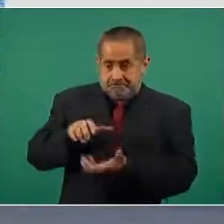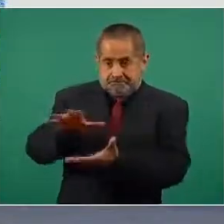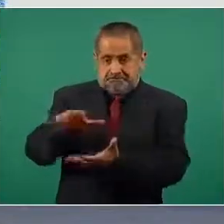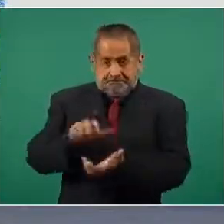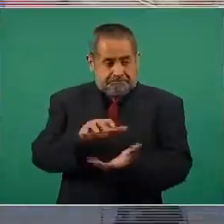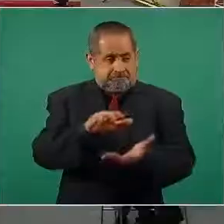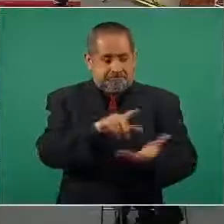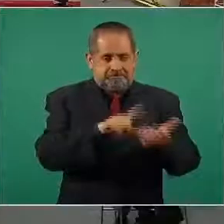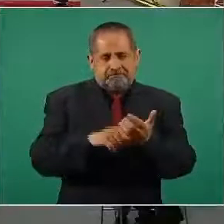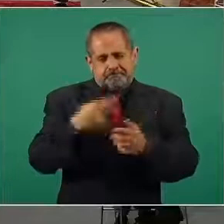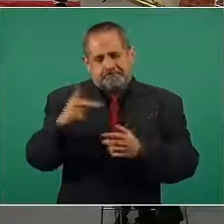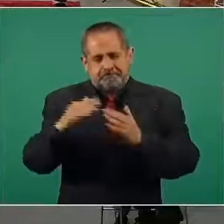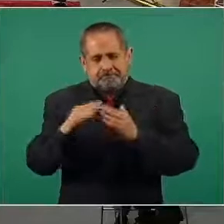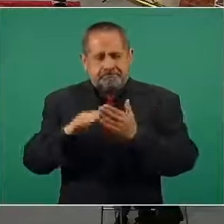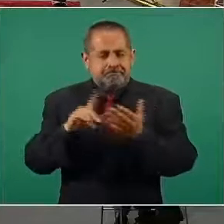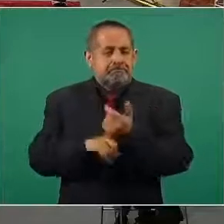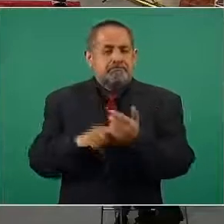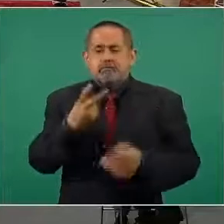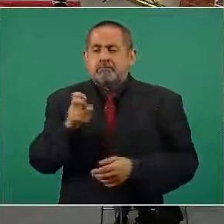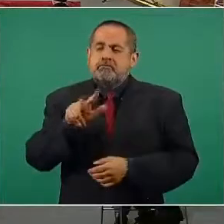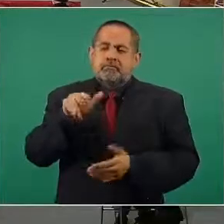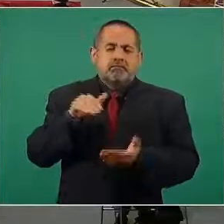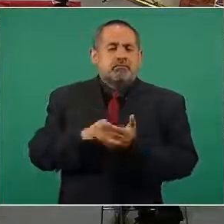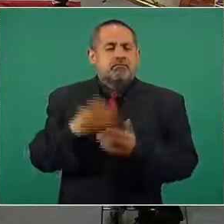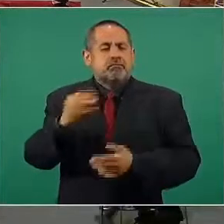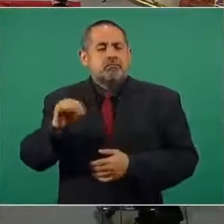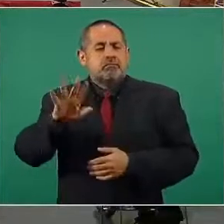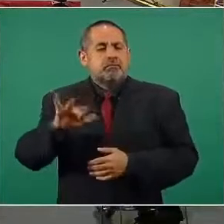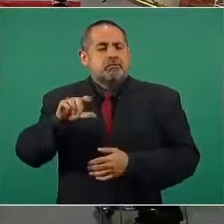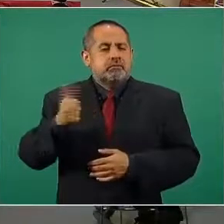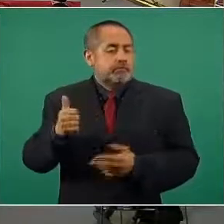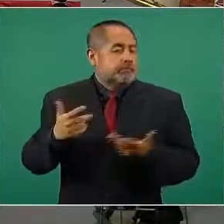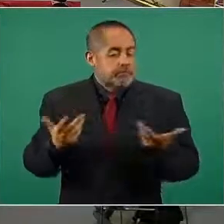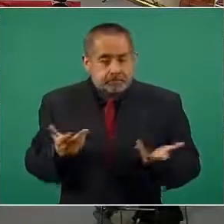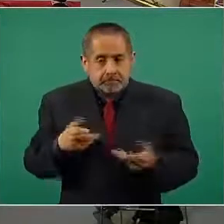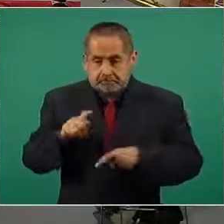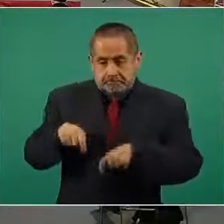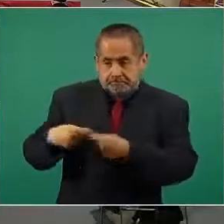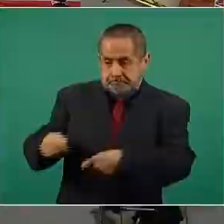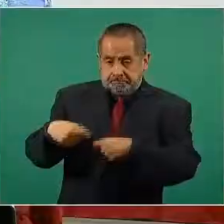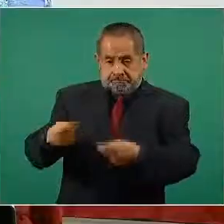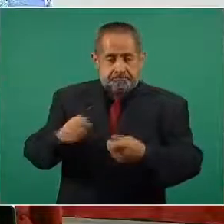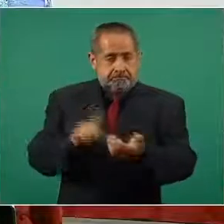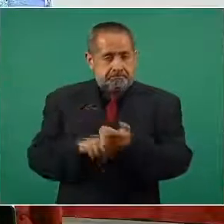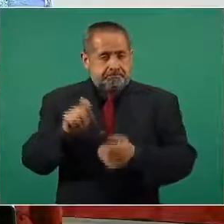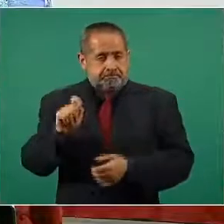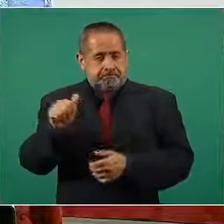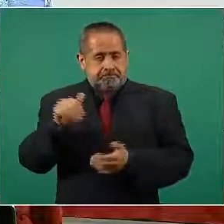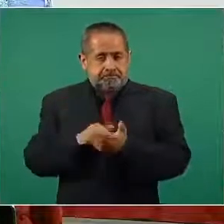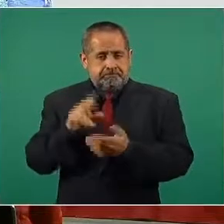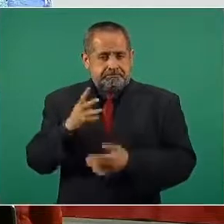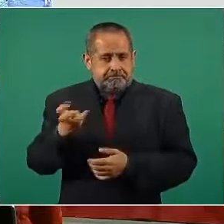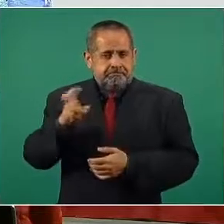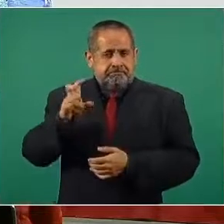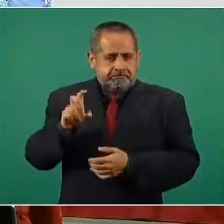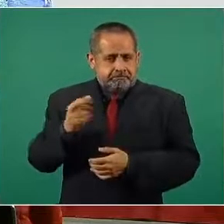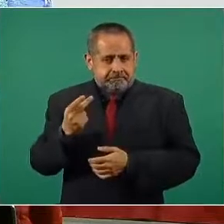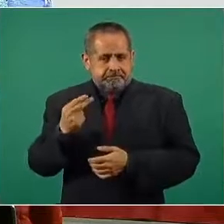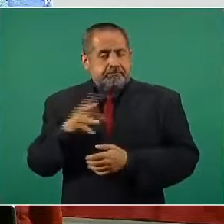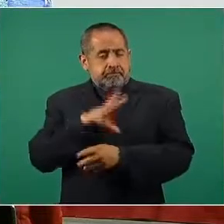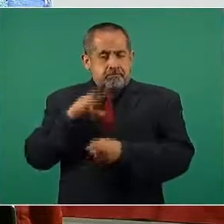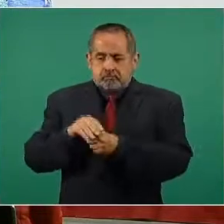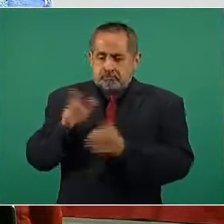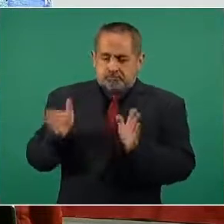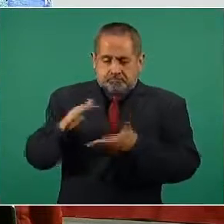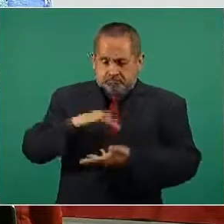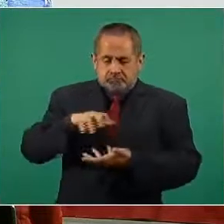domésticos, 218 mil 956, de los cuales ya se entregaron 26 mil 325 del